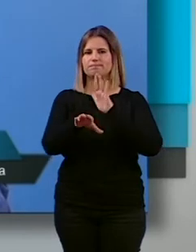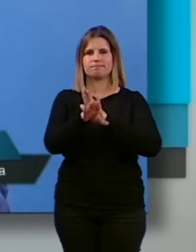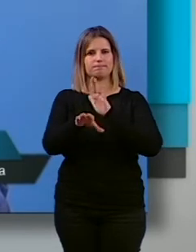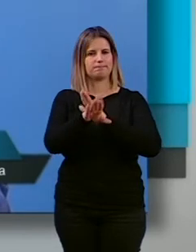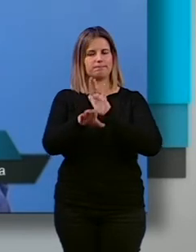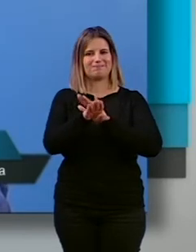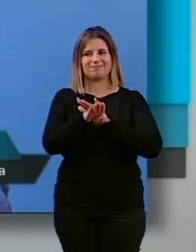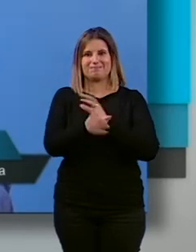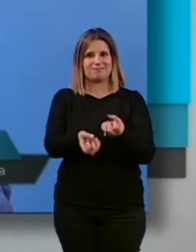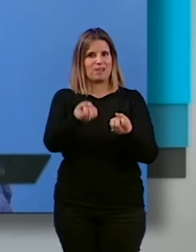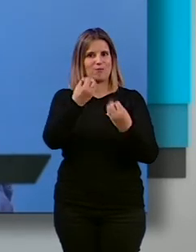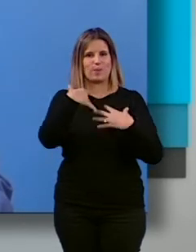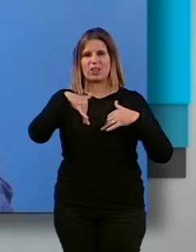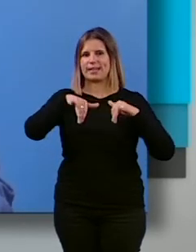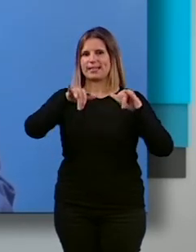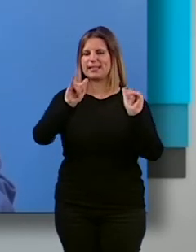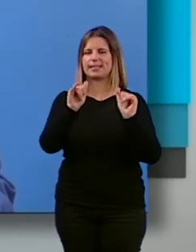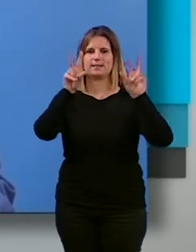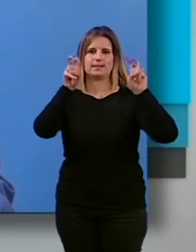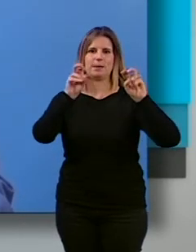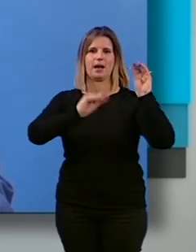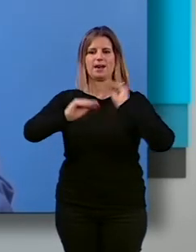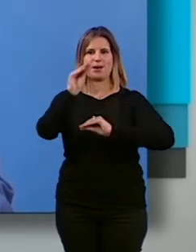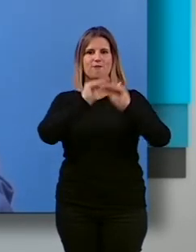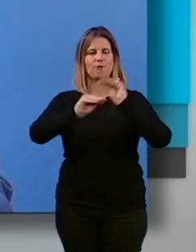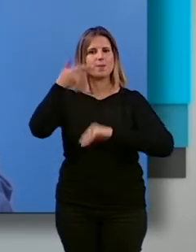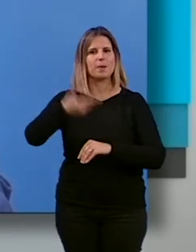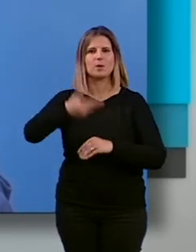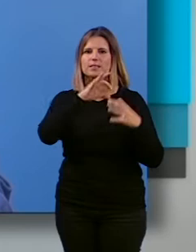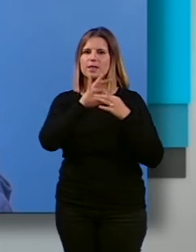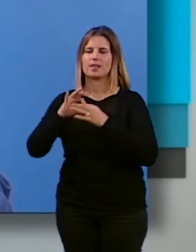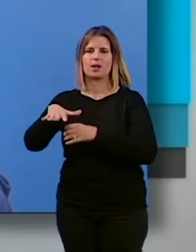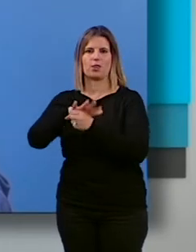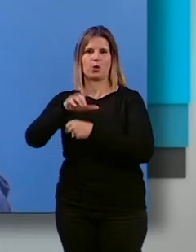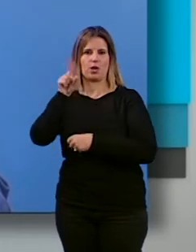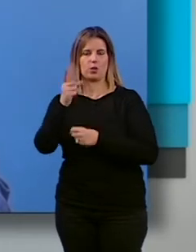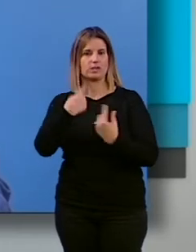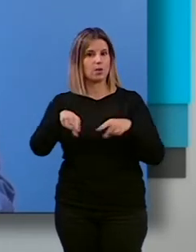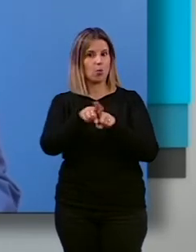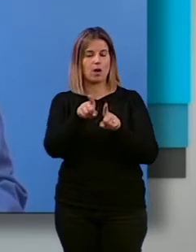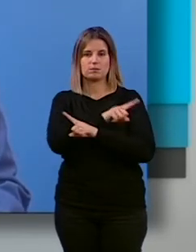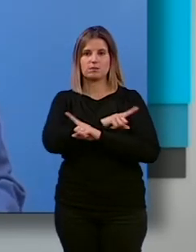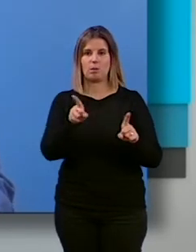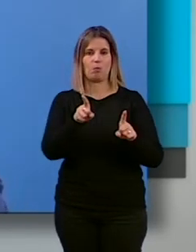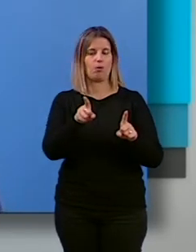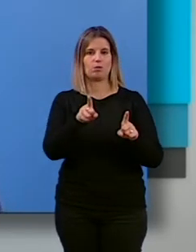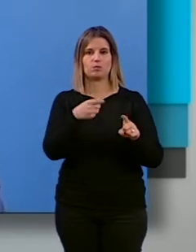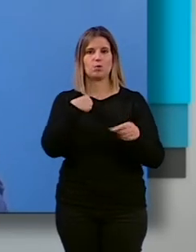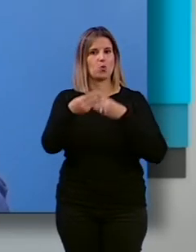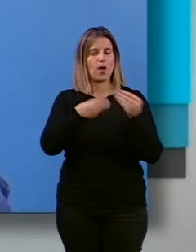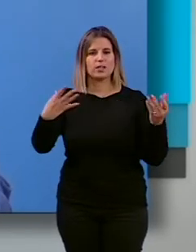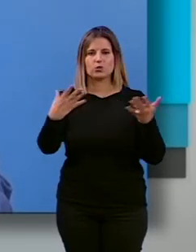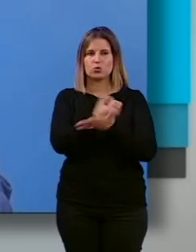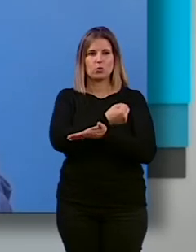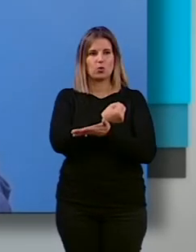tener noticias de esas reformas tan importantes vinculadas a la zona norte. Igualmente, tampoco se han llevado a efecto todos